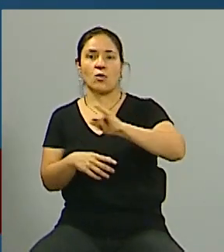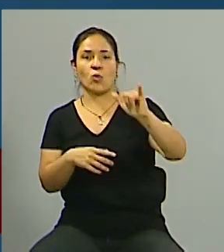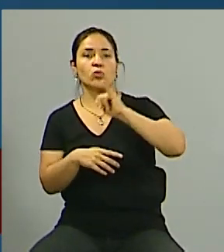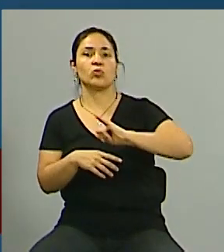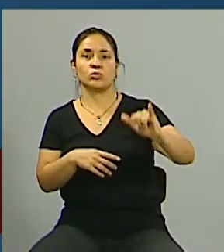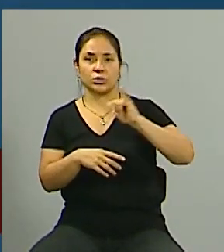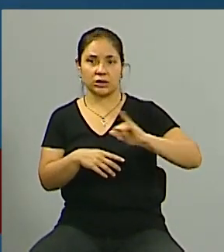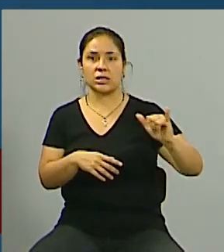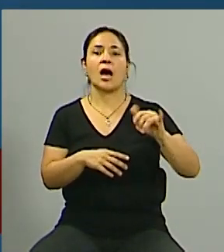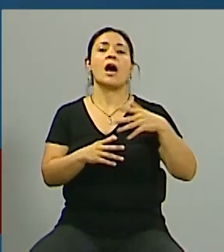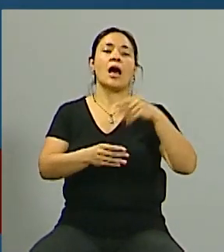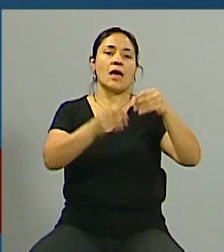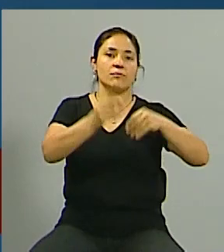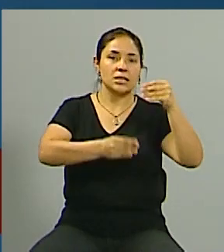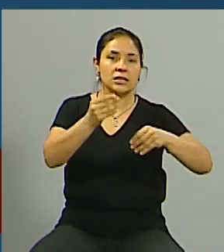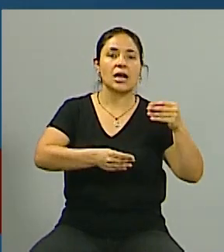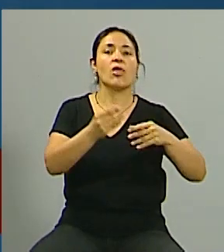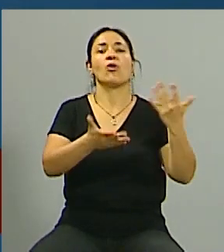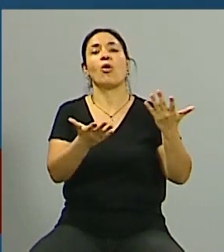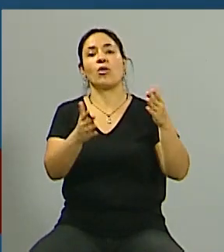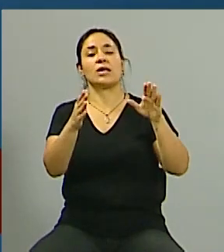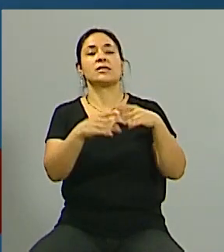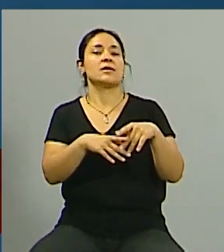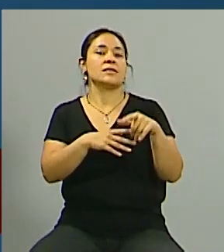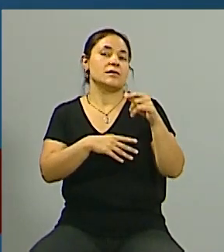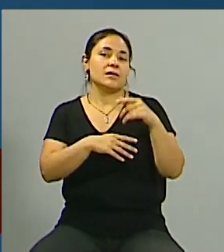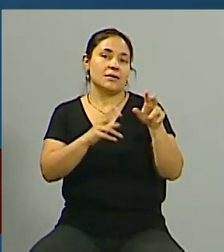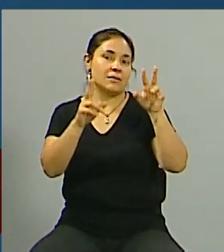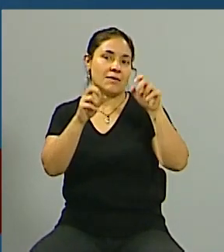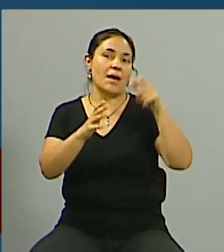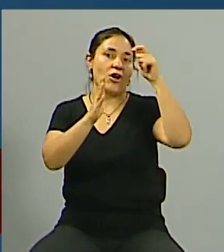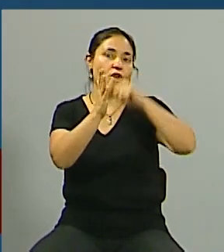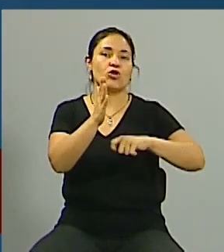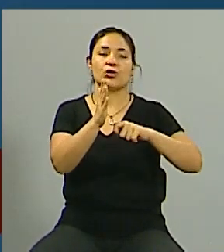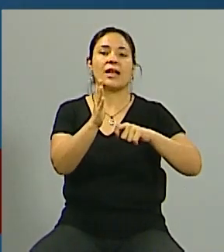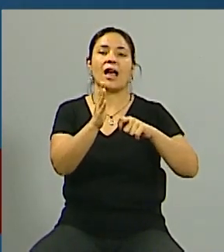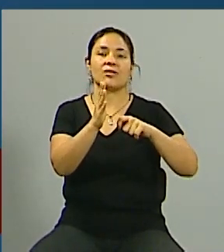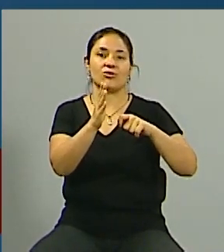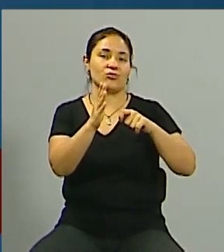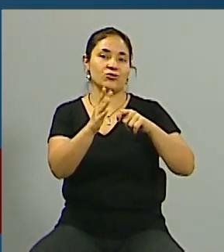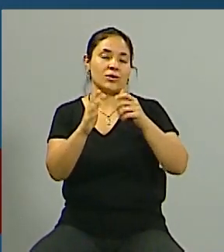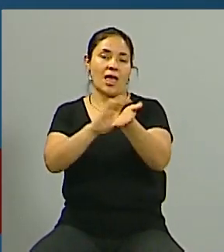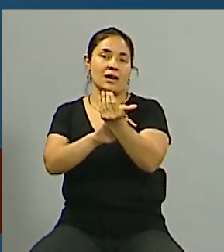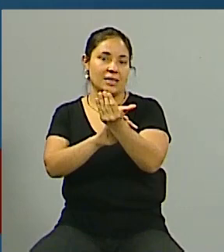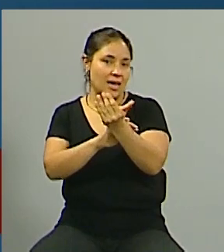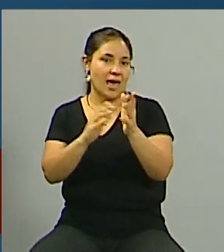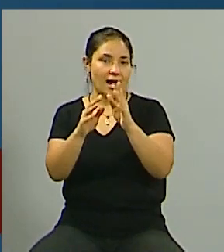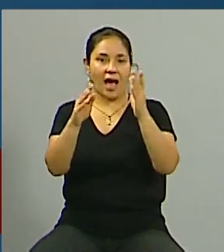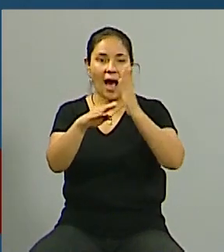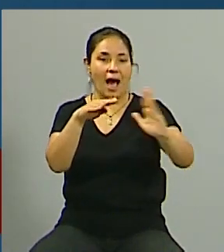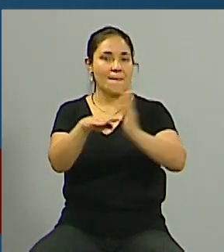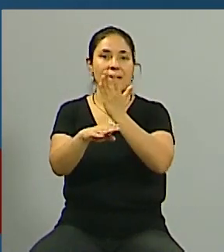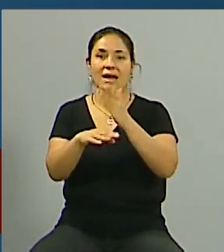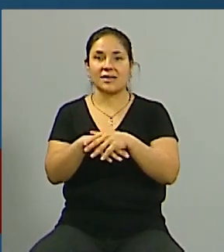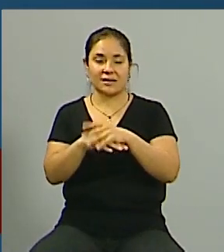consorcios a administradores que ya exceden totalmente lo que es el contrato de locación de alquiler entonces imagínate